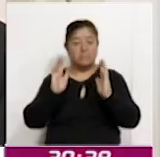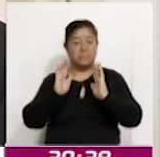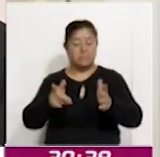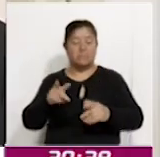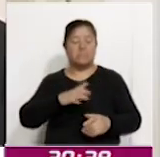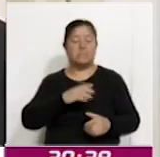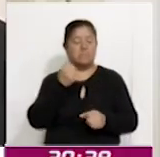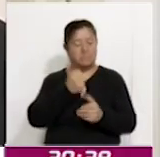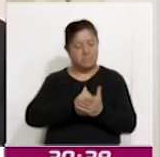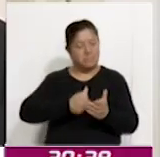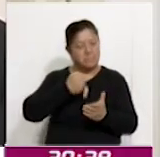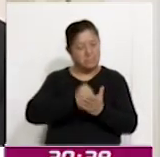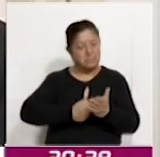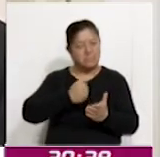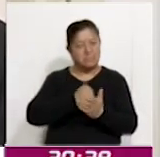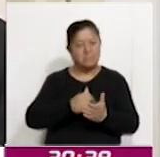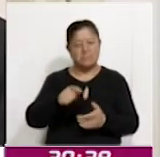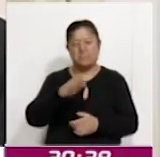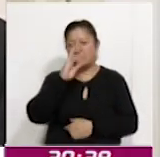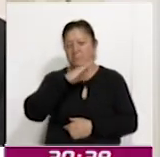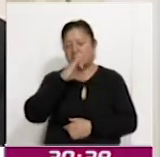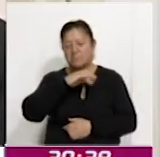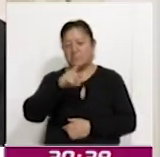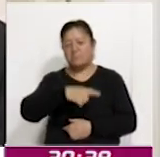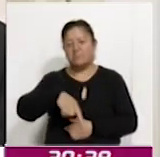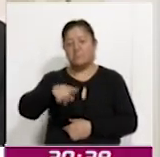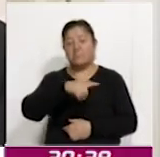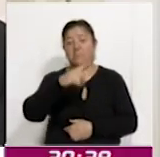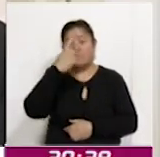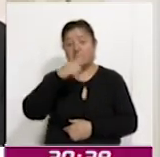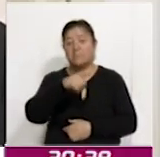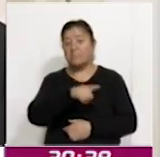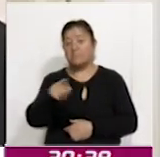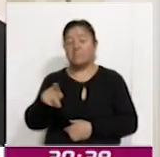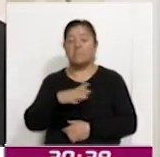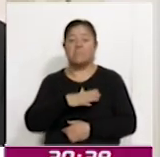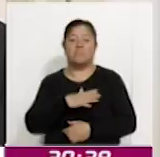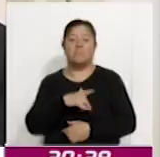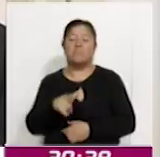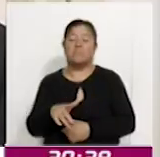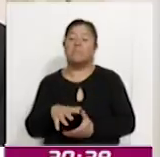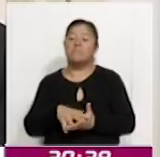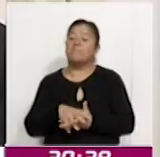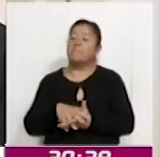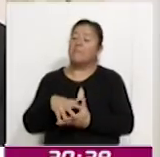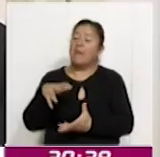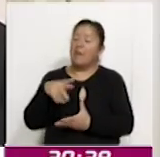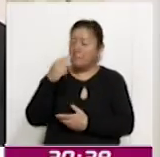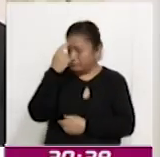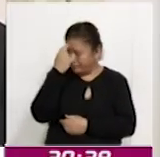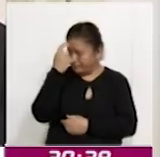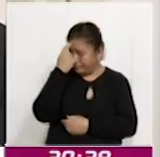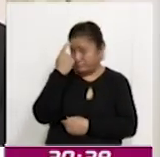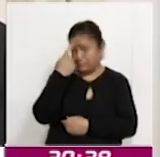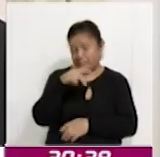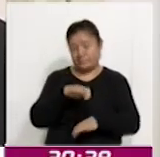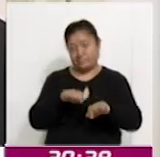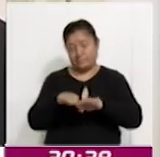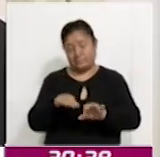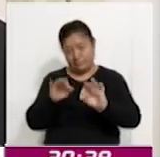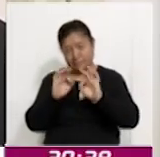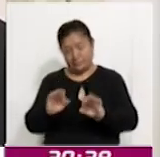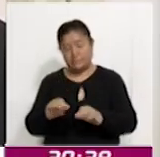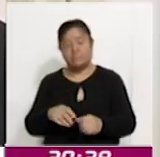y simulacros de la jornada electoral para que puedan tener todas las capacidades al máximo para desempeñar sus cargos el día